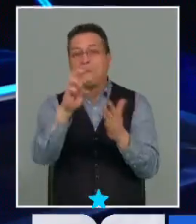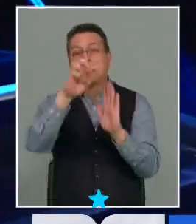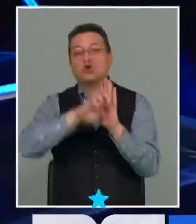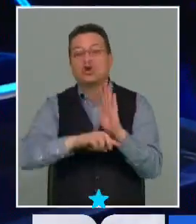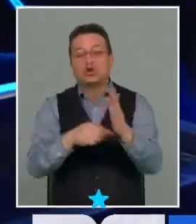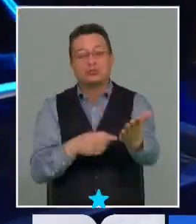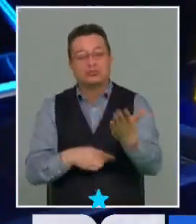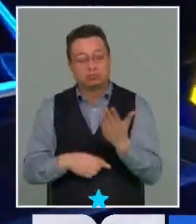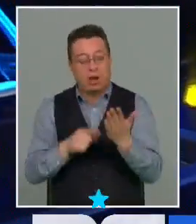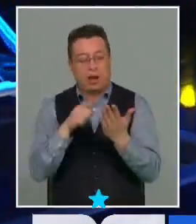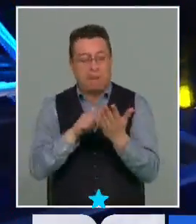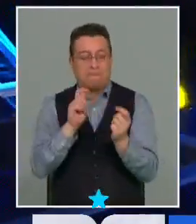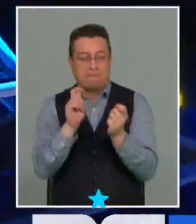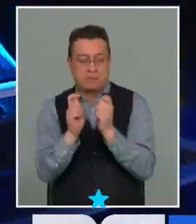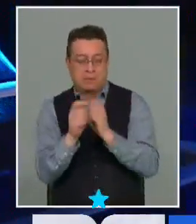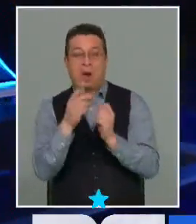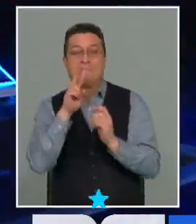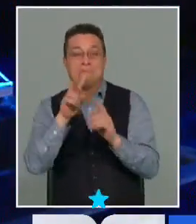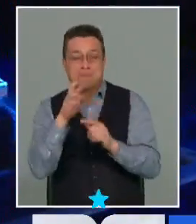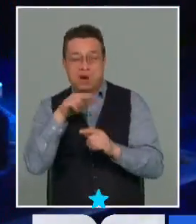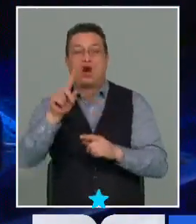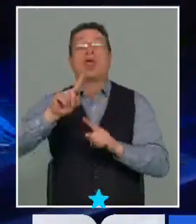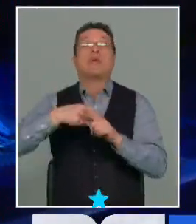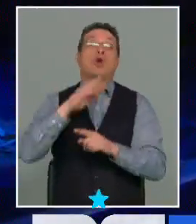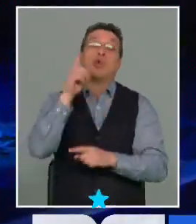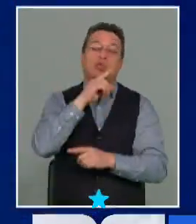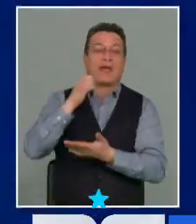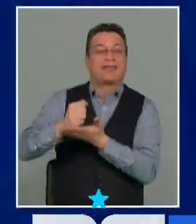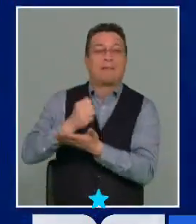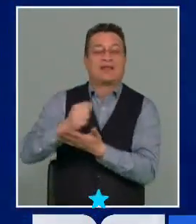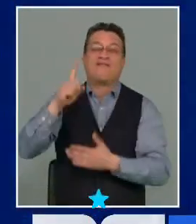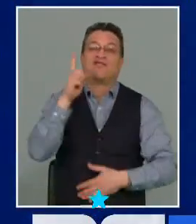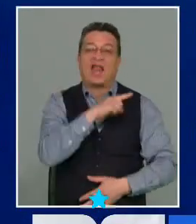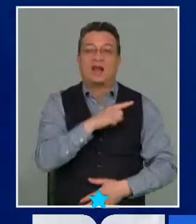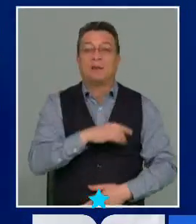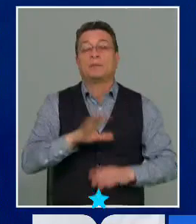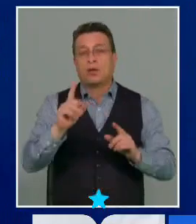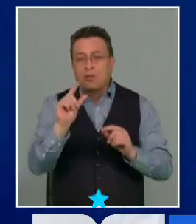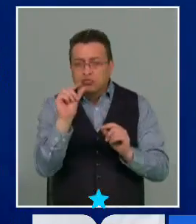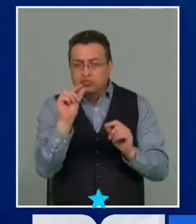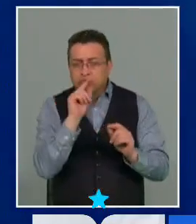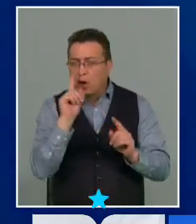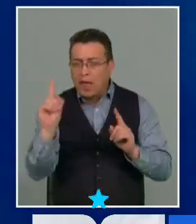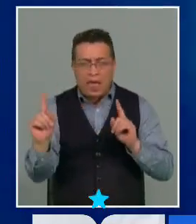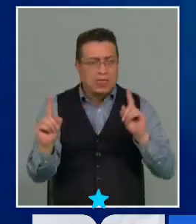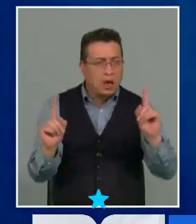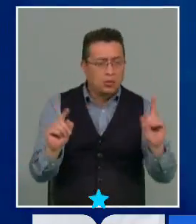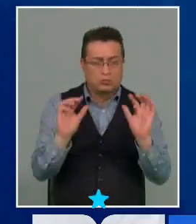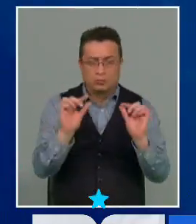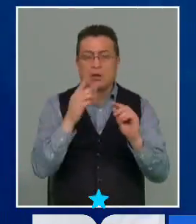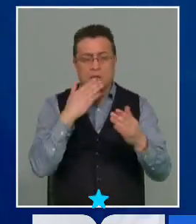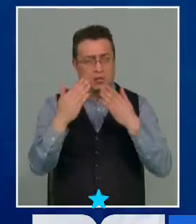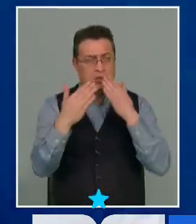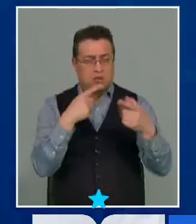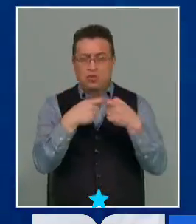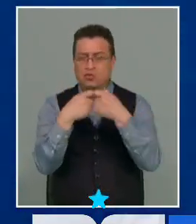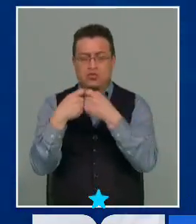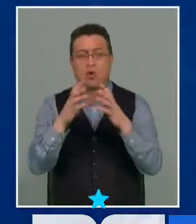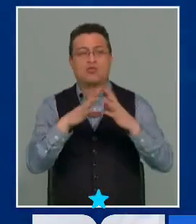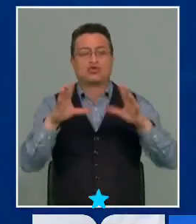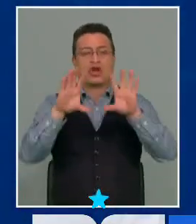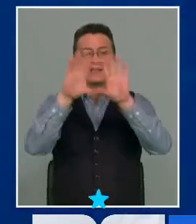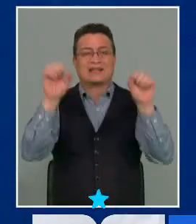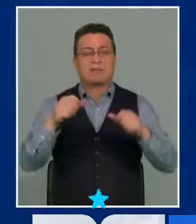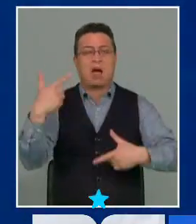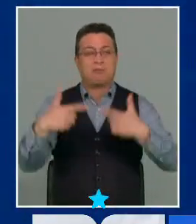proyectos, por lo tanto, los va mejorando y después vuelve a su tramitación final. Dame un segundo con cada uno de ustedes, que era también lo que se discutió muchísimo con respecto al sistema político,